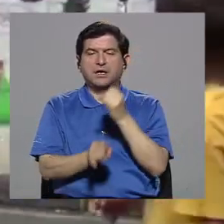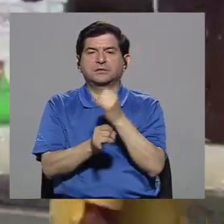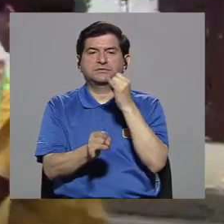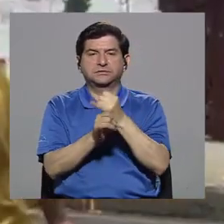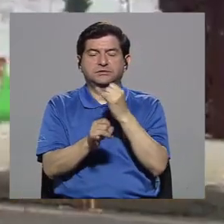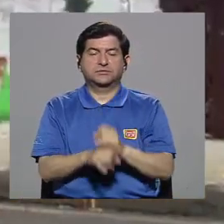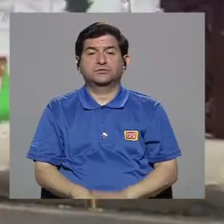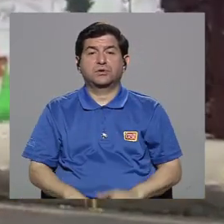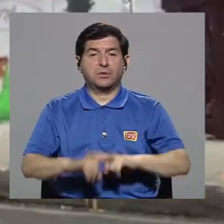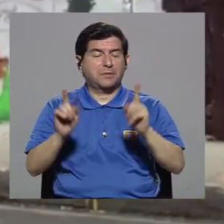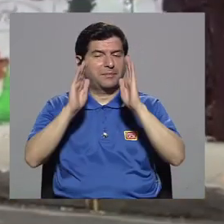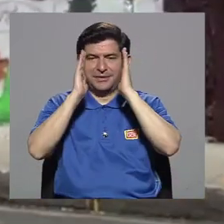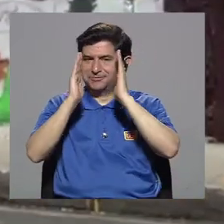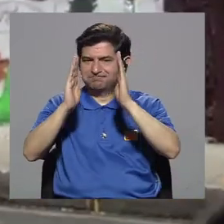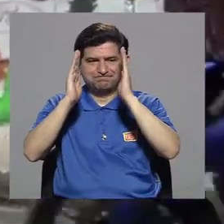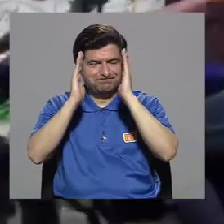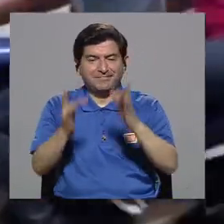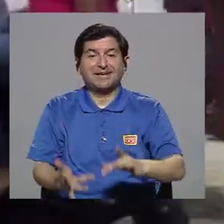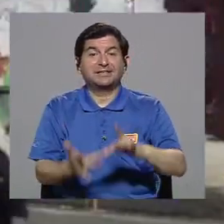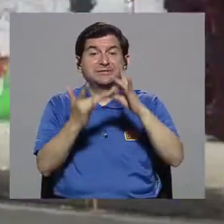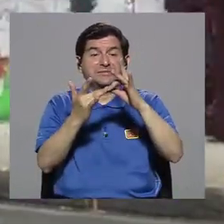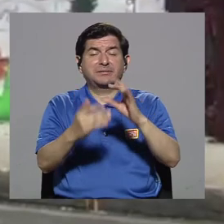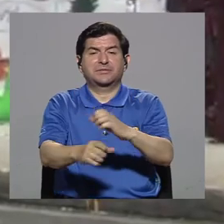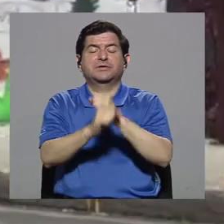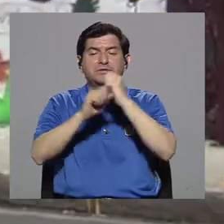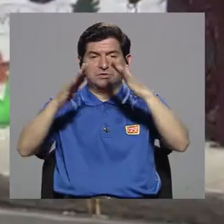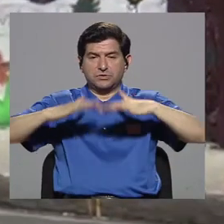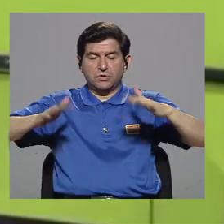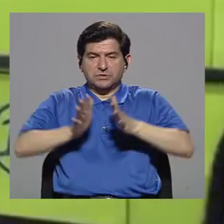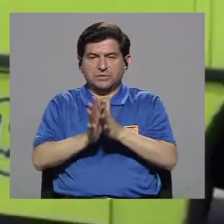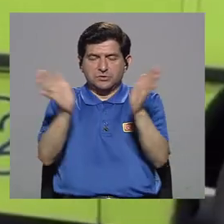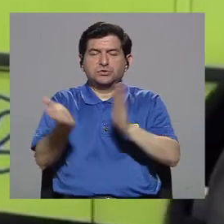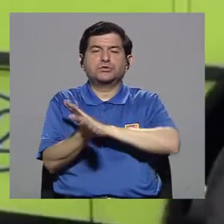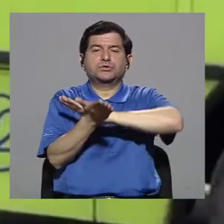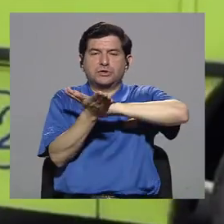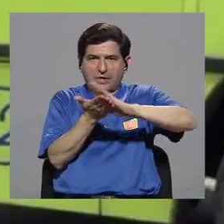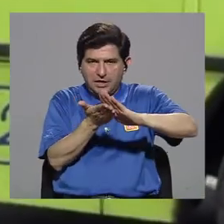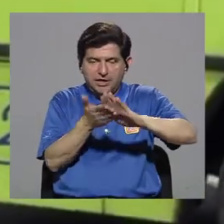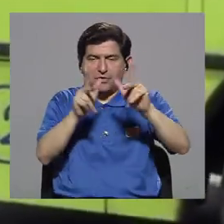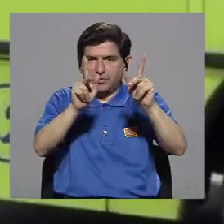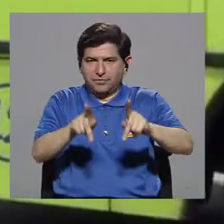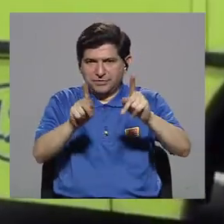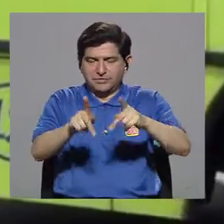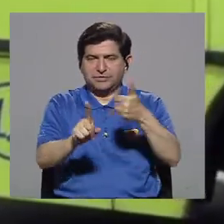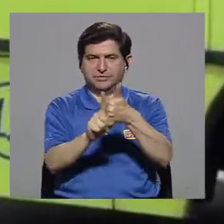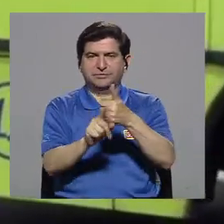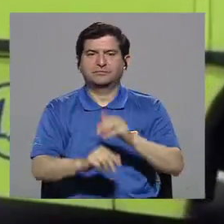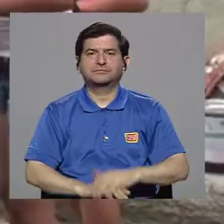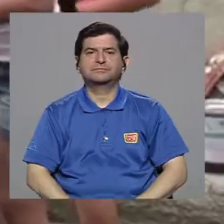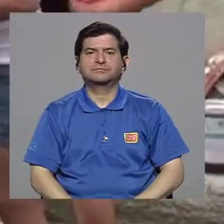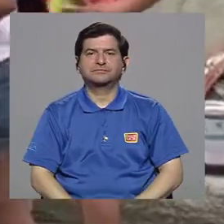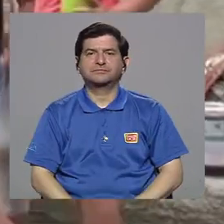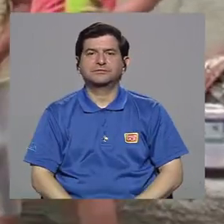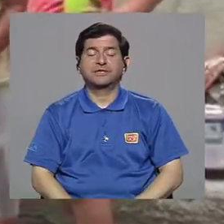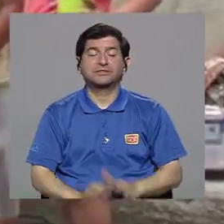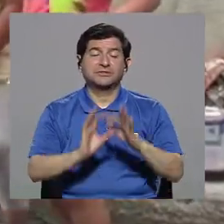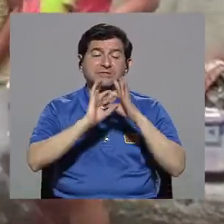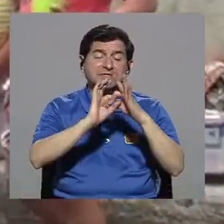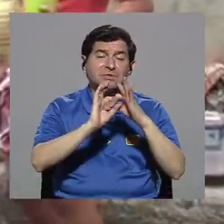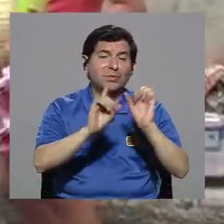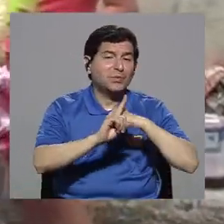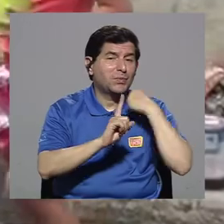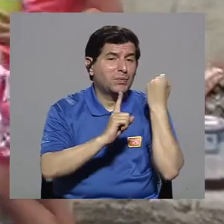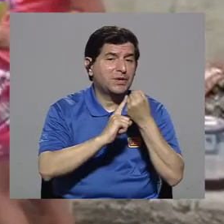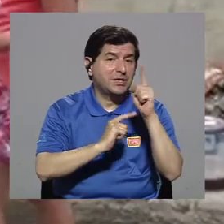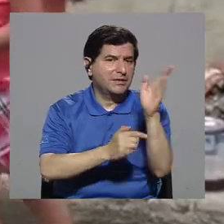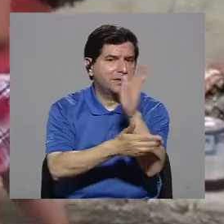no está siendo atendida, sobre todo para asegurar espacios públicos dignos para la gente. Entonces, manden la mano, ¿verdad? Por una